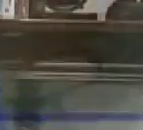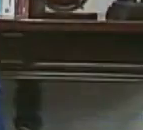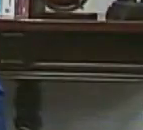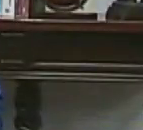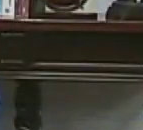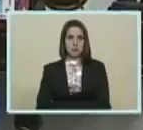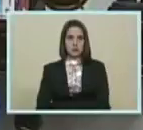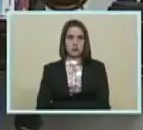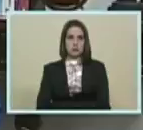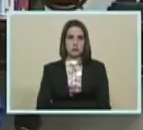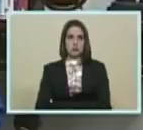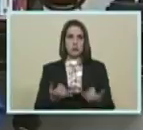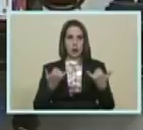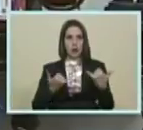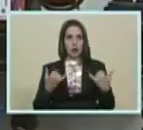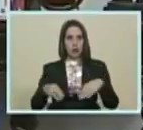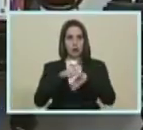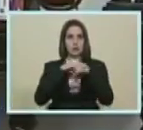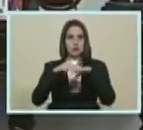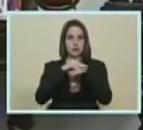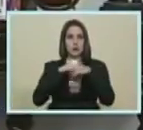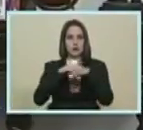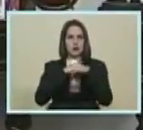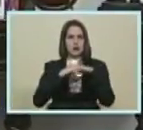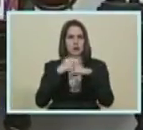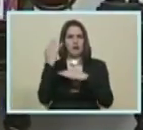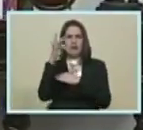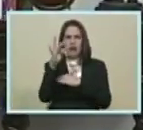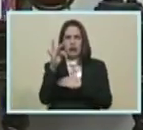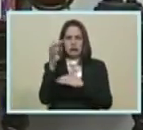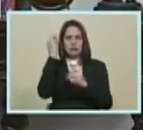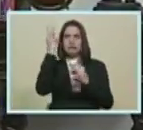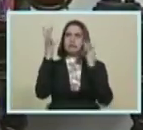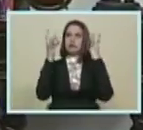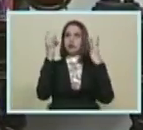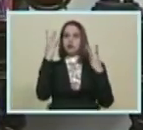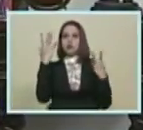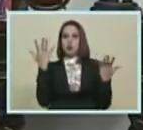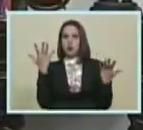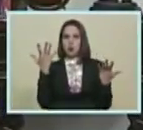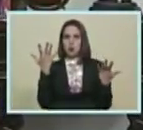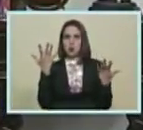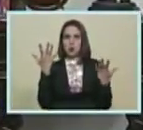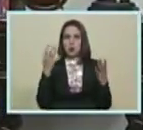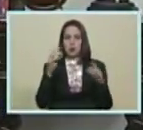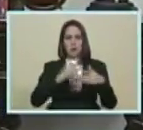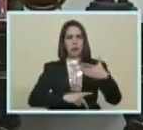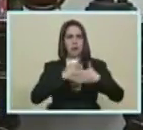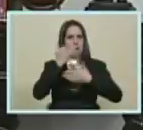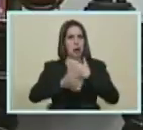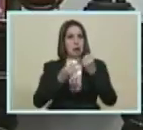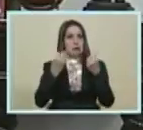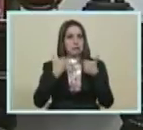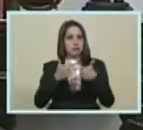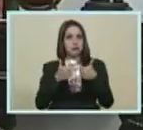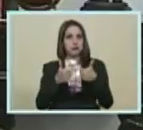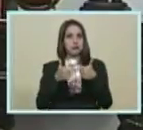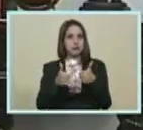Este comentario Con el ministro Freddy Bernal A Freddy Se le ocurrió Crear un plan Buenísimo